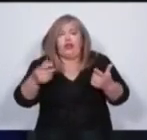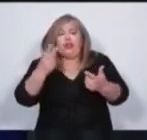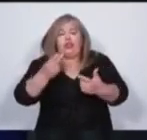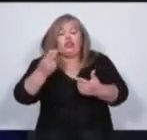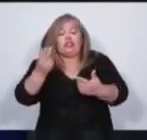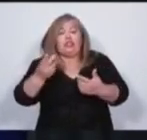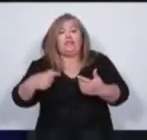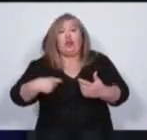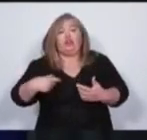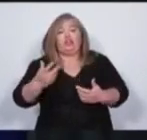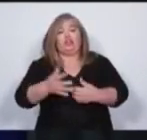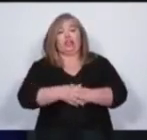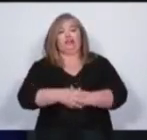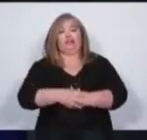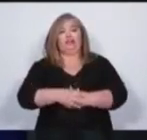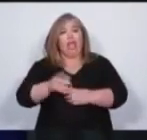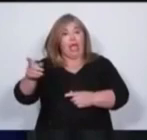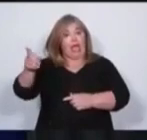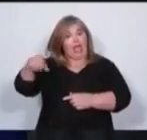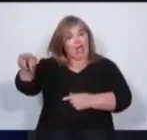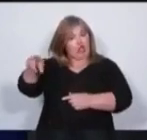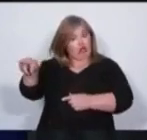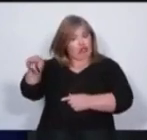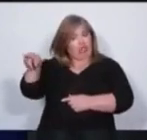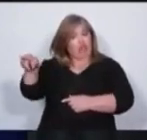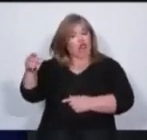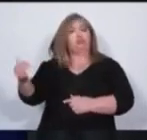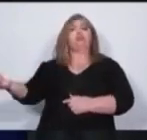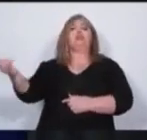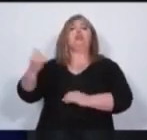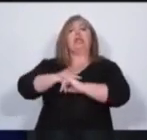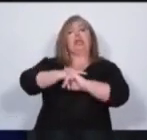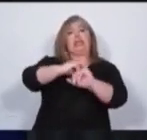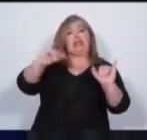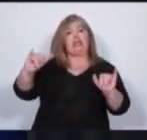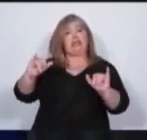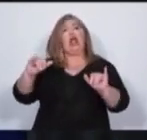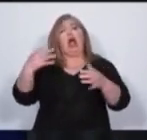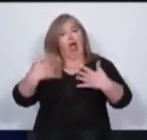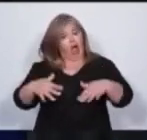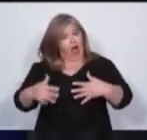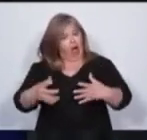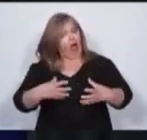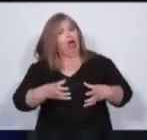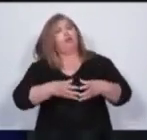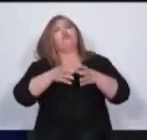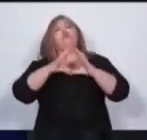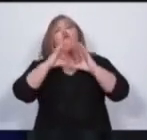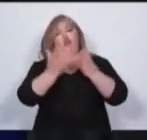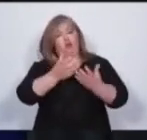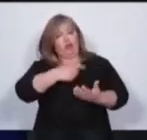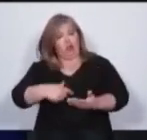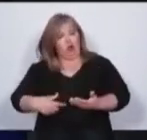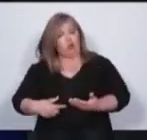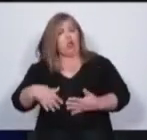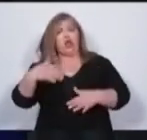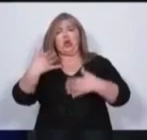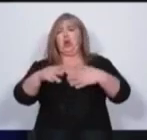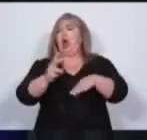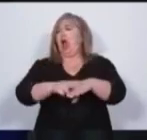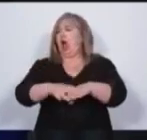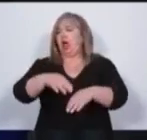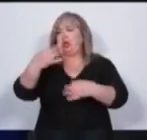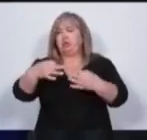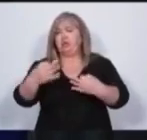Ellos te dicen hoy día que tienen las soluciones y que van a jerarquizar las instituciones, cuando en los últimos 30 años fueron los